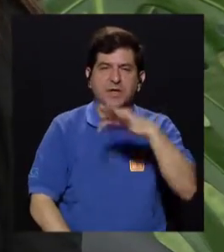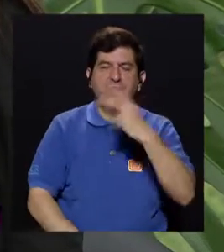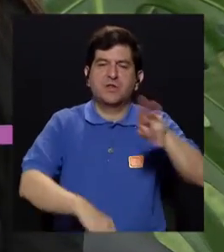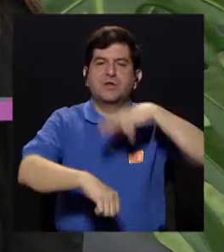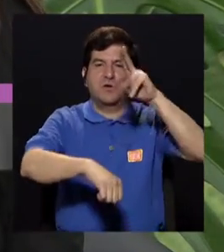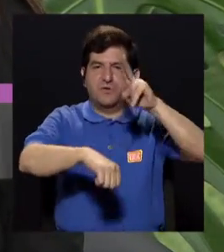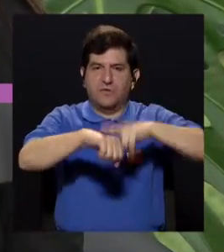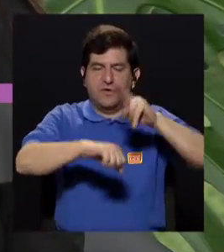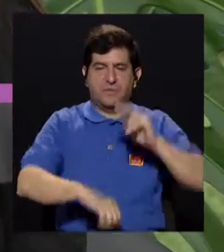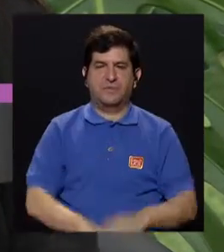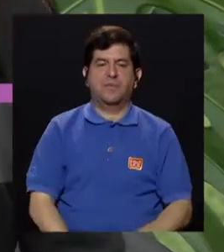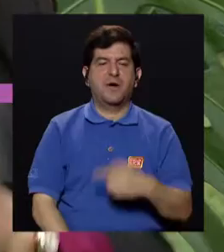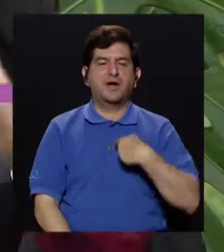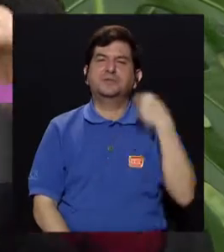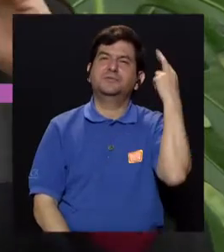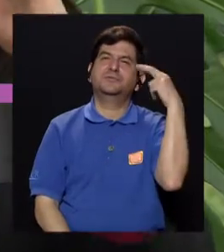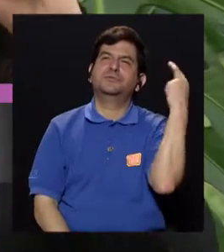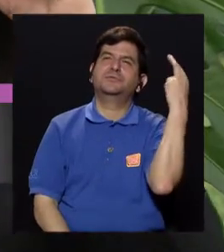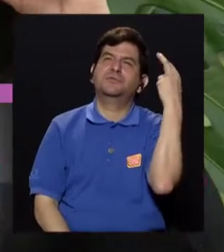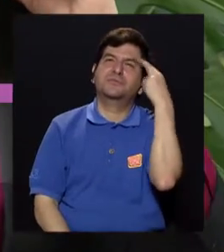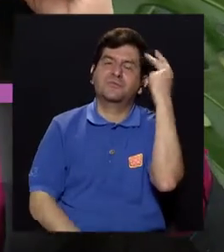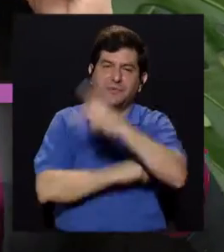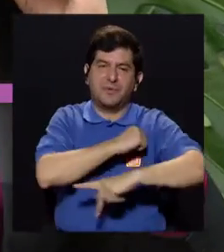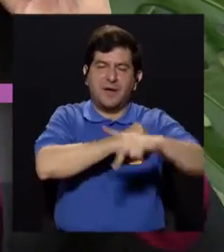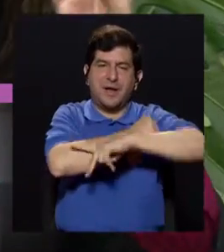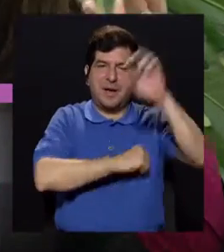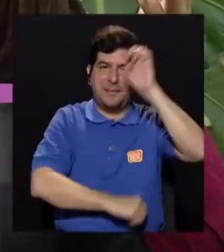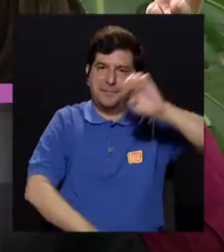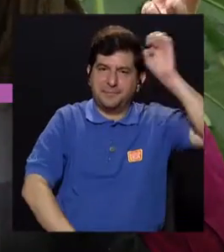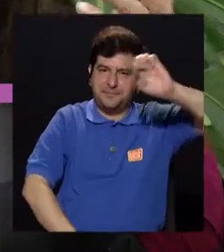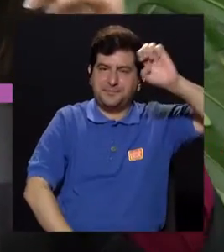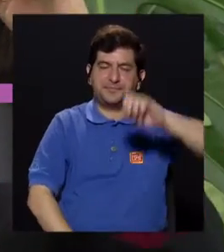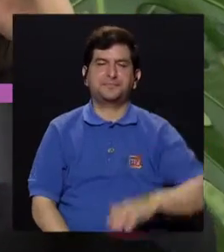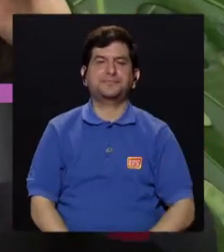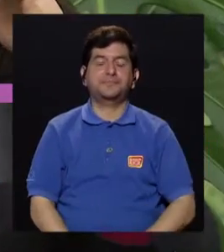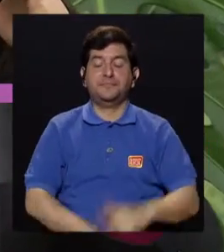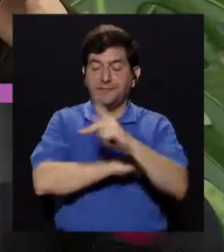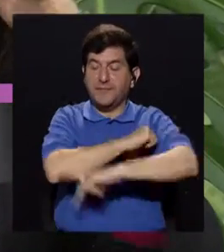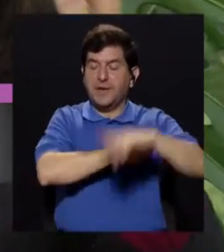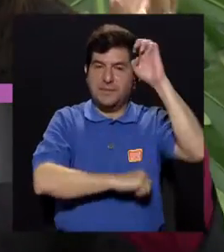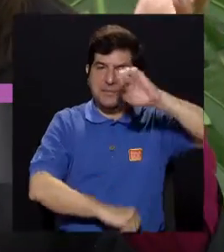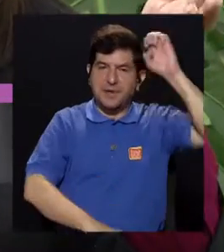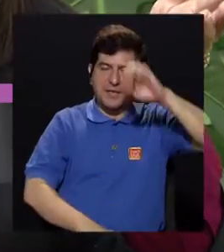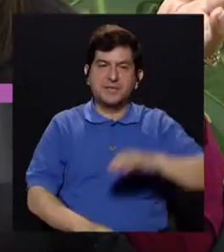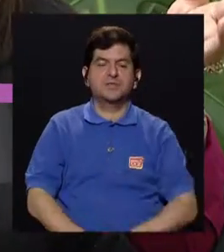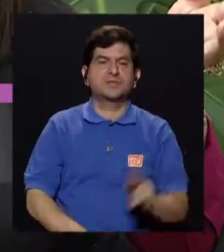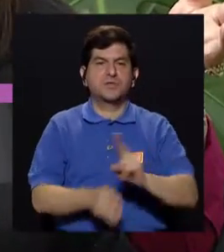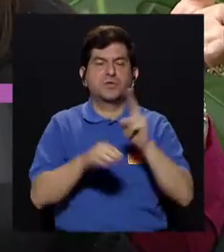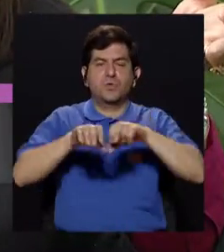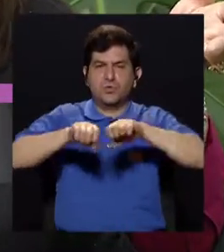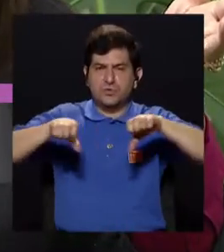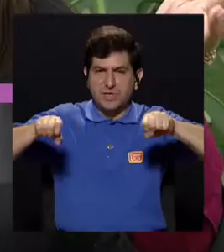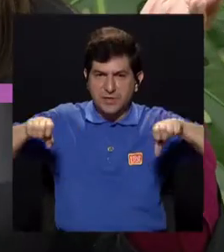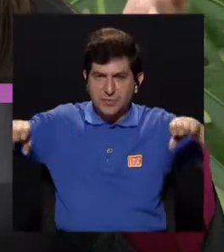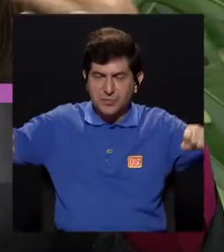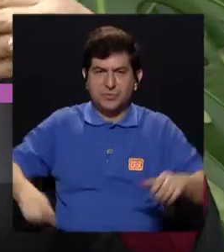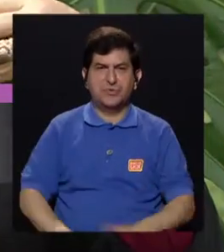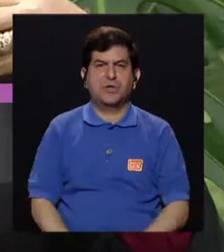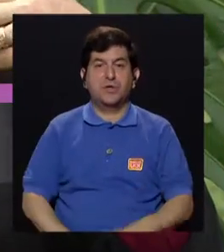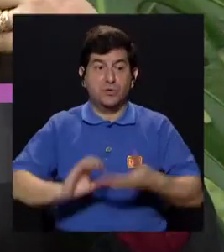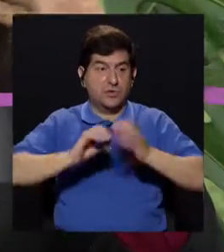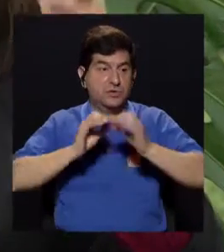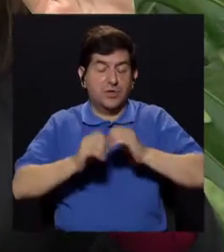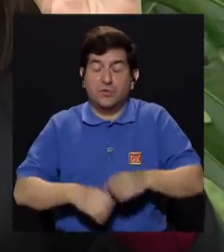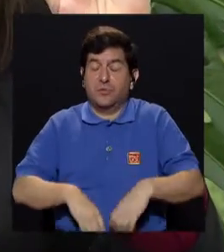de una manera natural. Si uno se pone a reflexionar los países europeos, los países europeos consumen embutidos en